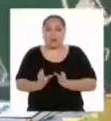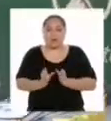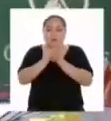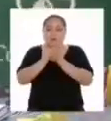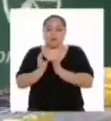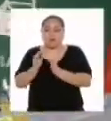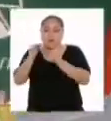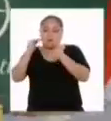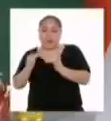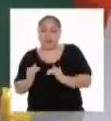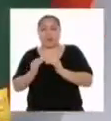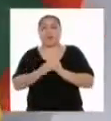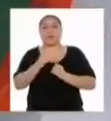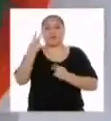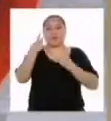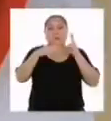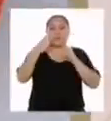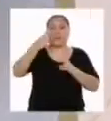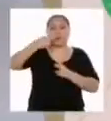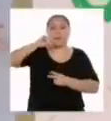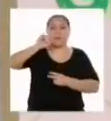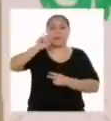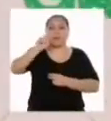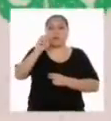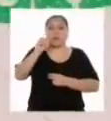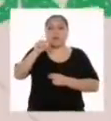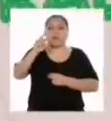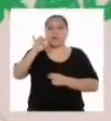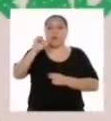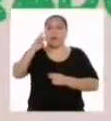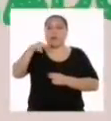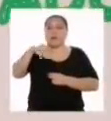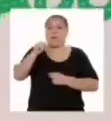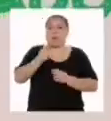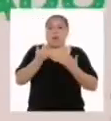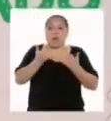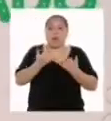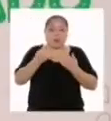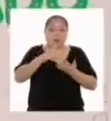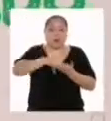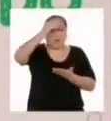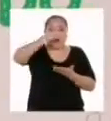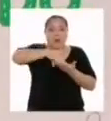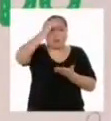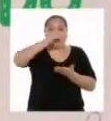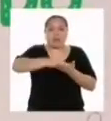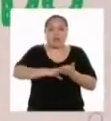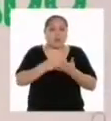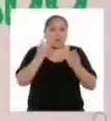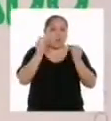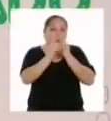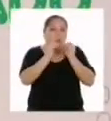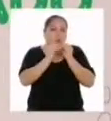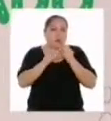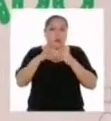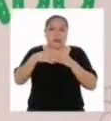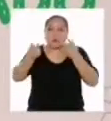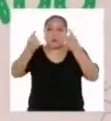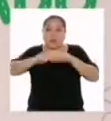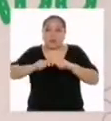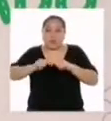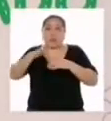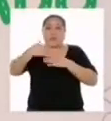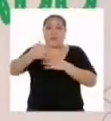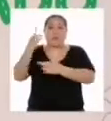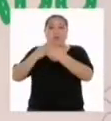elaboramos un histograma y hasta aprendimos a analizarlo. Ahora vamos a una pausa y volvemos para hacer nuestro polígono de